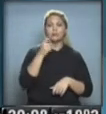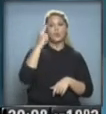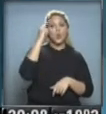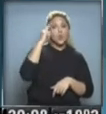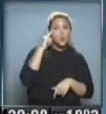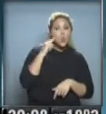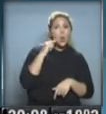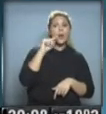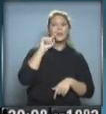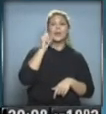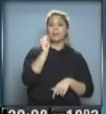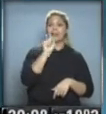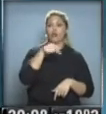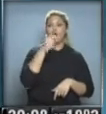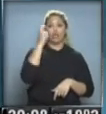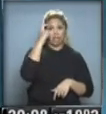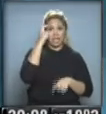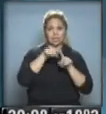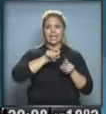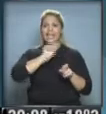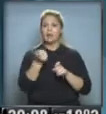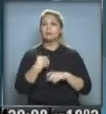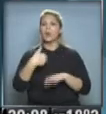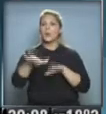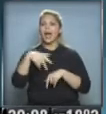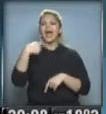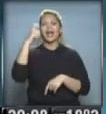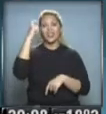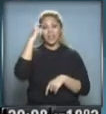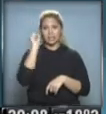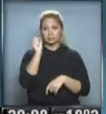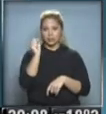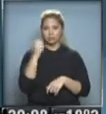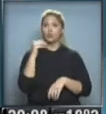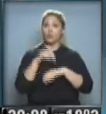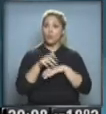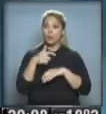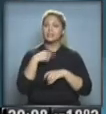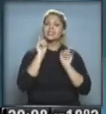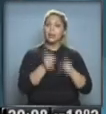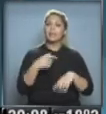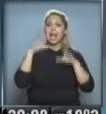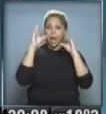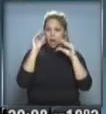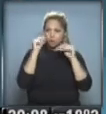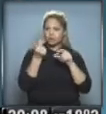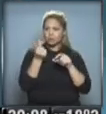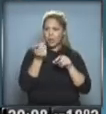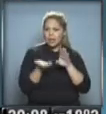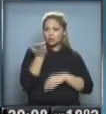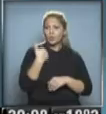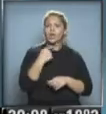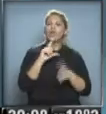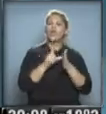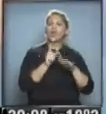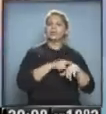pesos con 10 centavos, se irá a 10 pesos. El incremento también afectará la tarifa nocturna, entre las 22 y